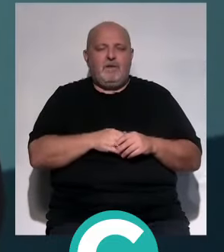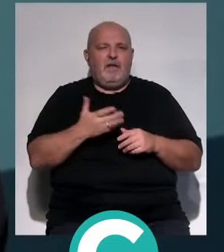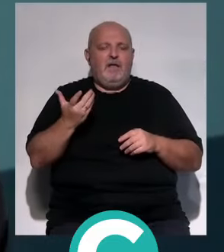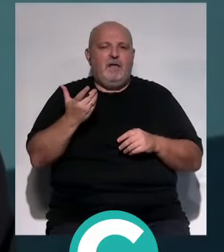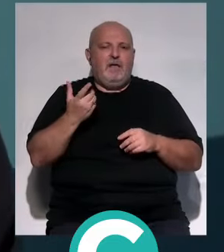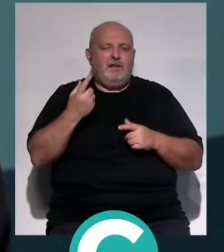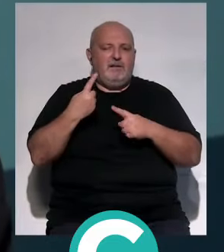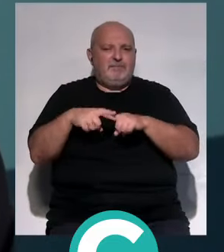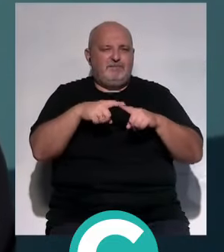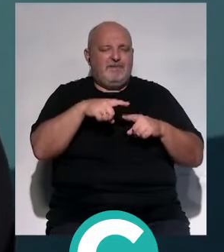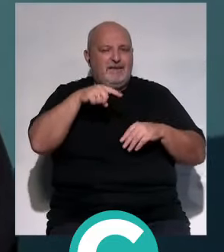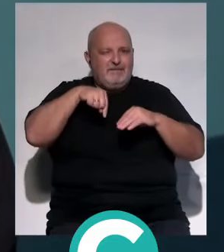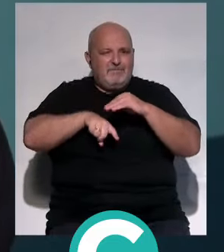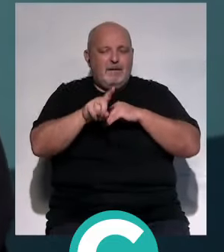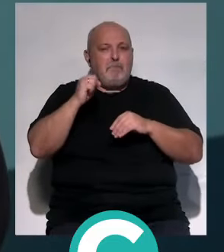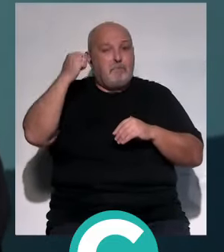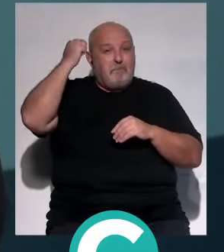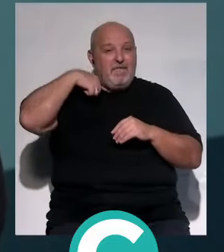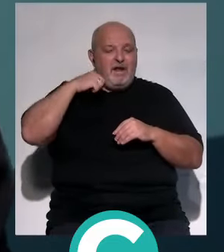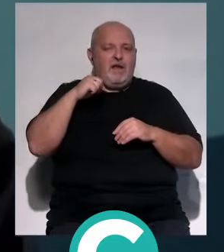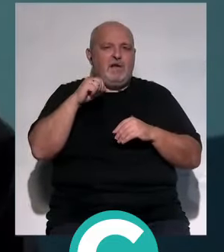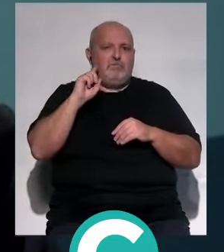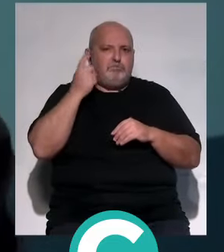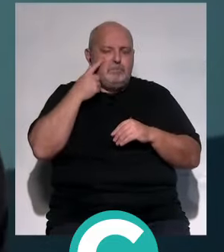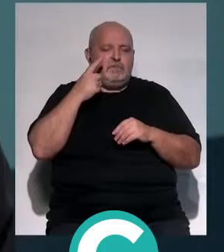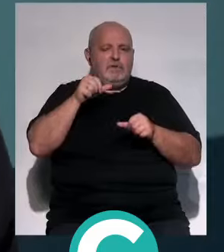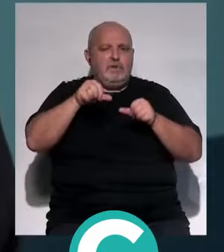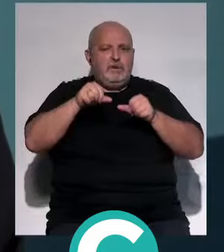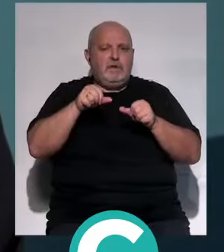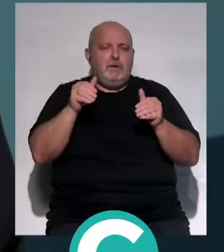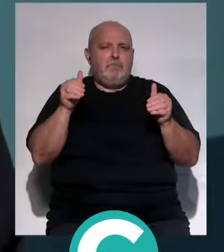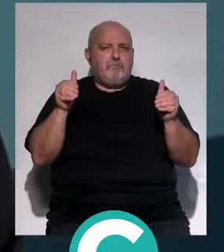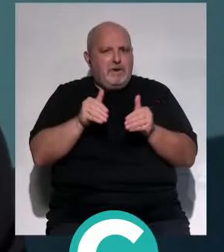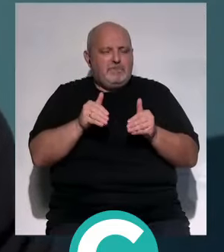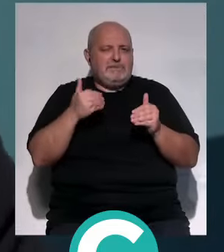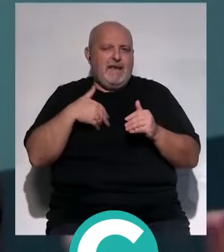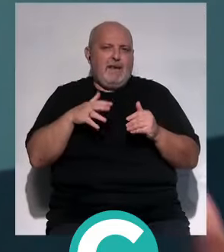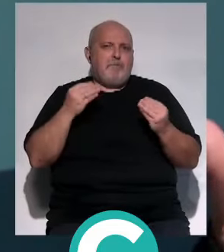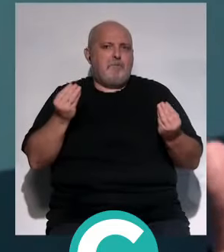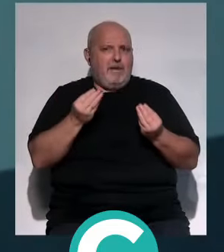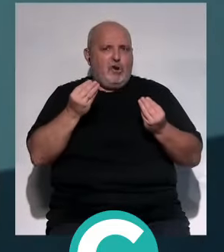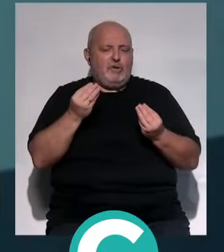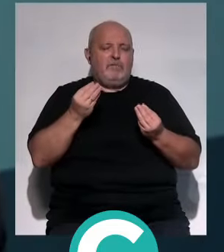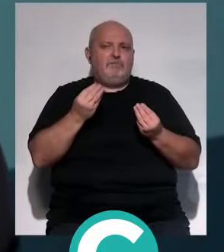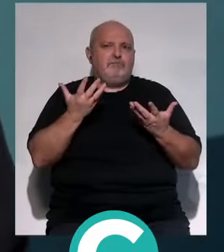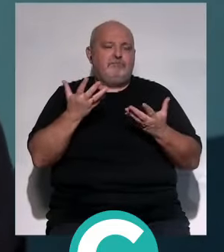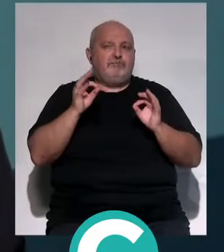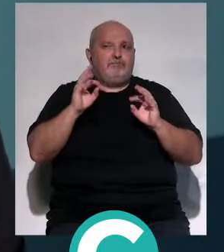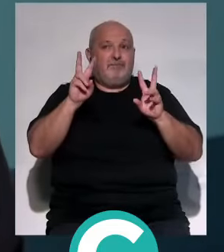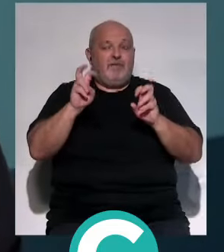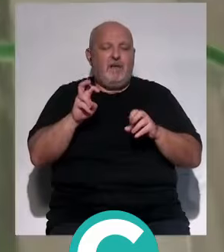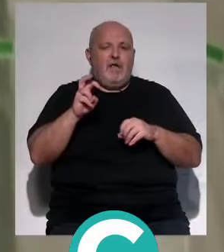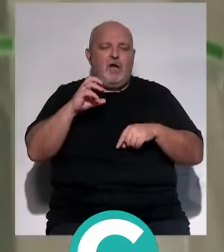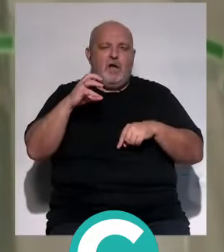plastia y la andrología y en piedras se está haciendo cirugía mínimamente invasiva. O sea, si tuviera que destacar alguna, principalmente la